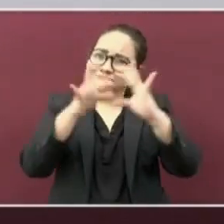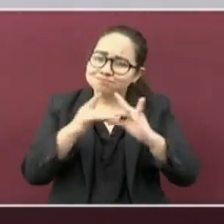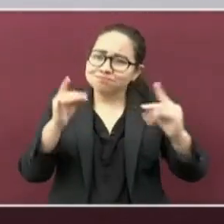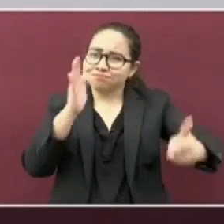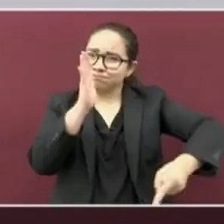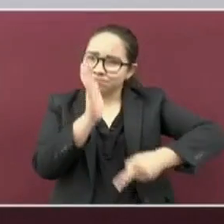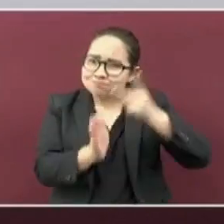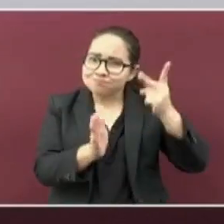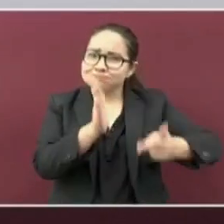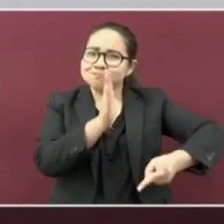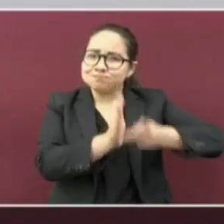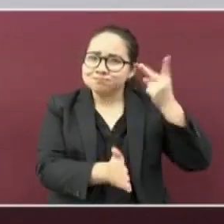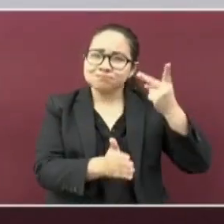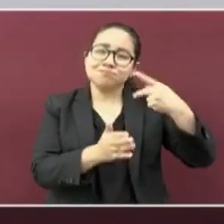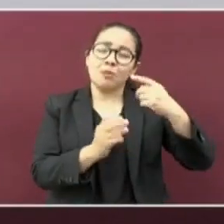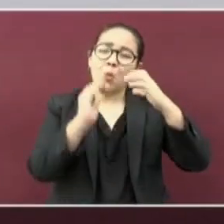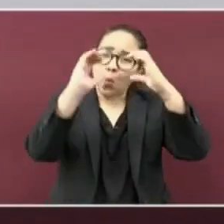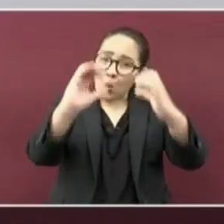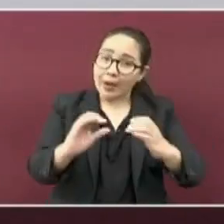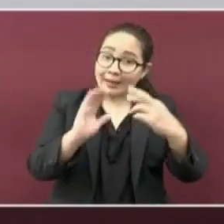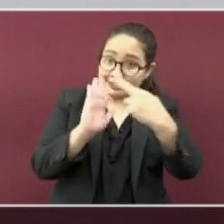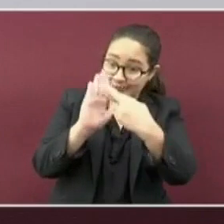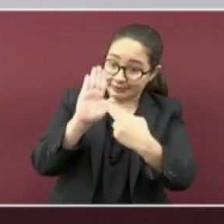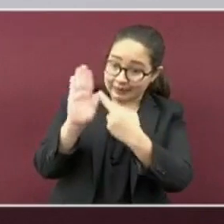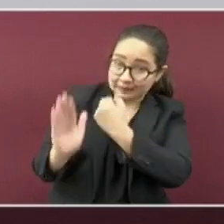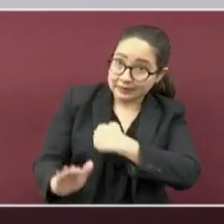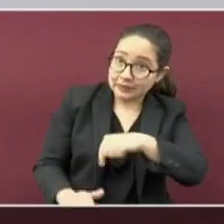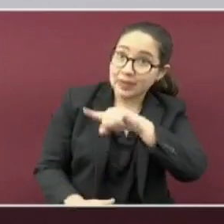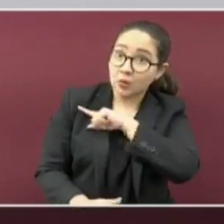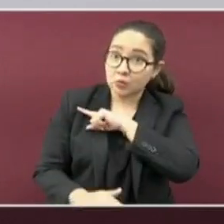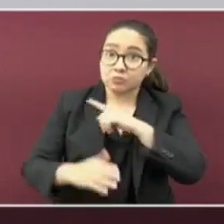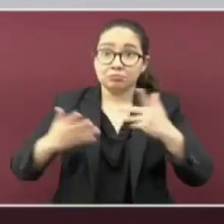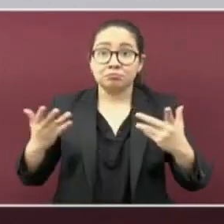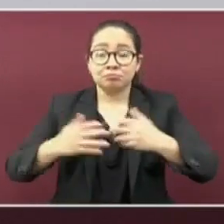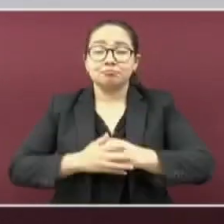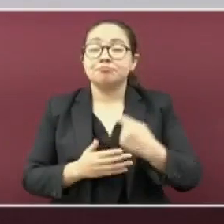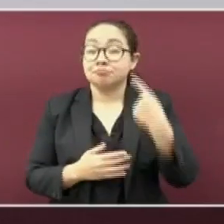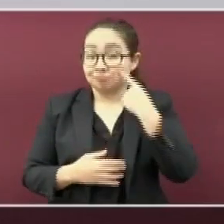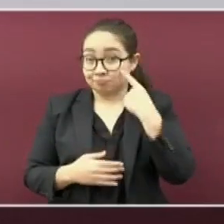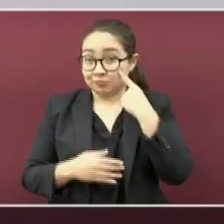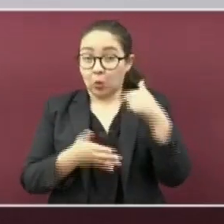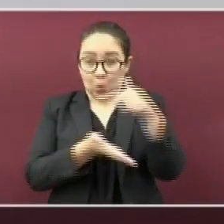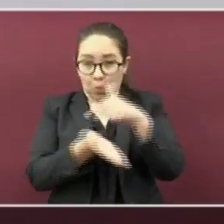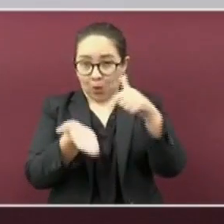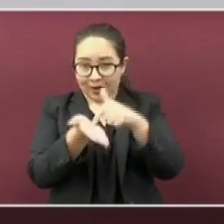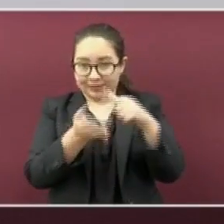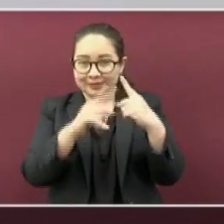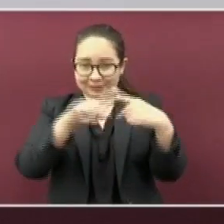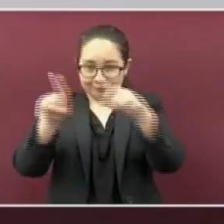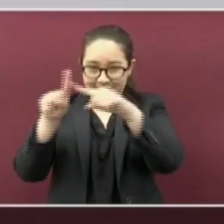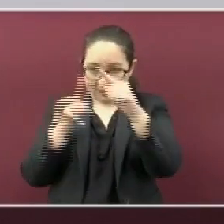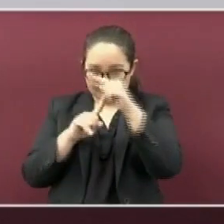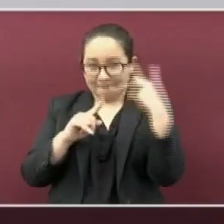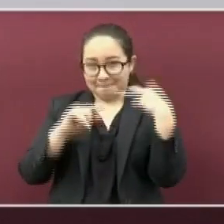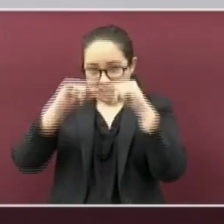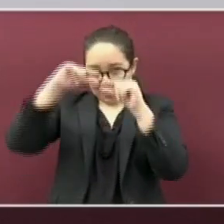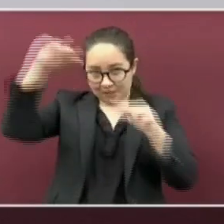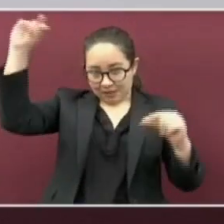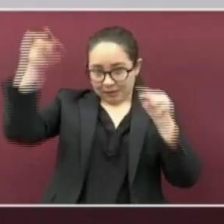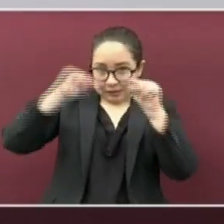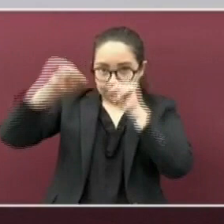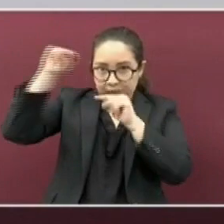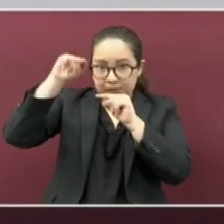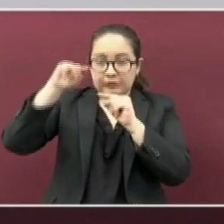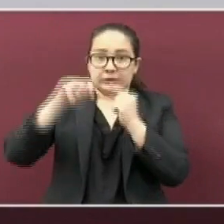las medidas de protección. Fíjense cómo los diferentes municipios muestran movimiento